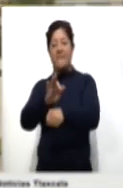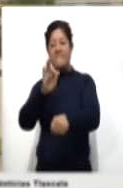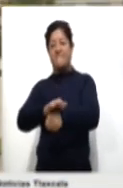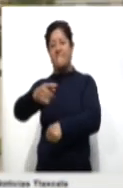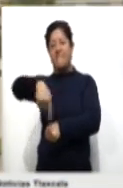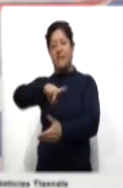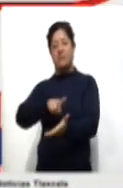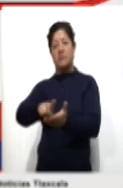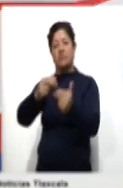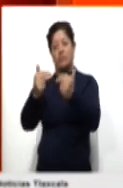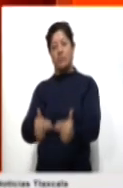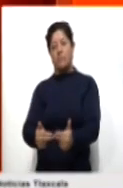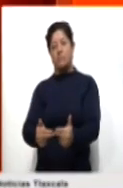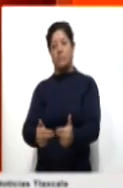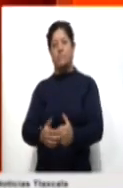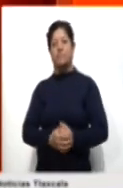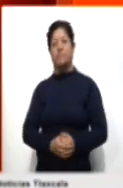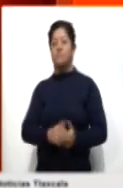derechos humanos.